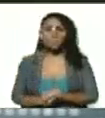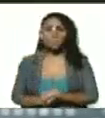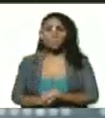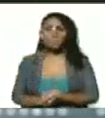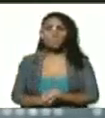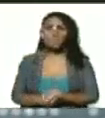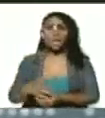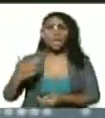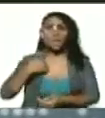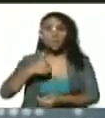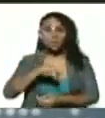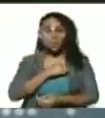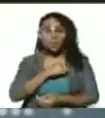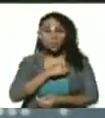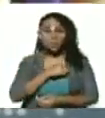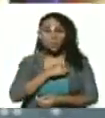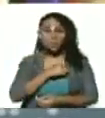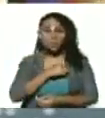Nosotros.